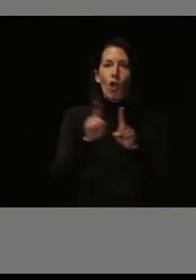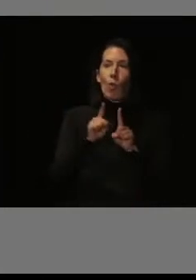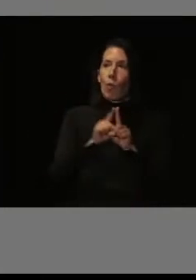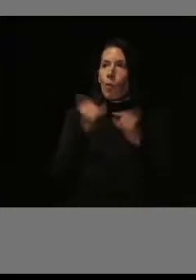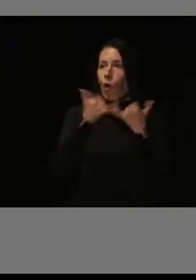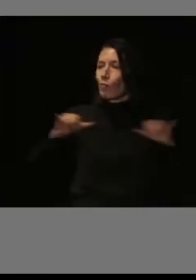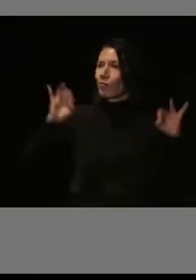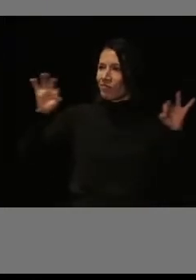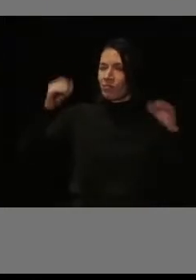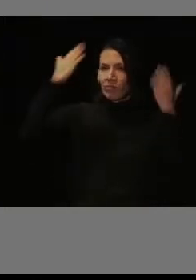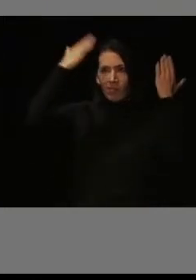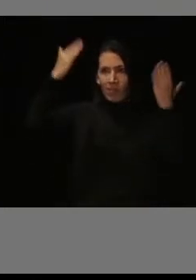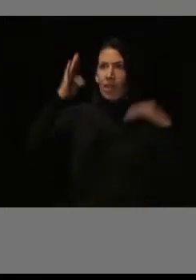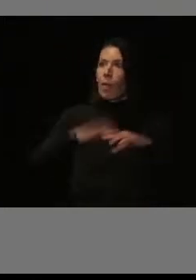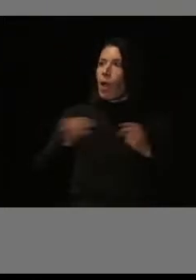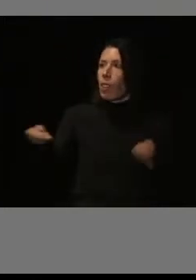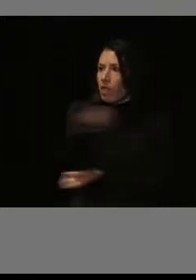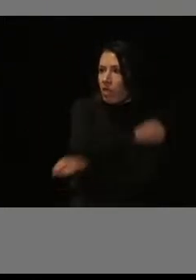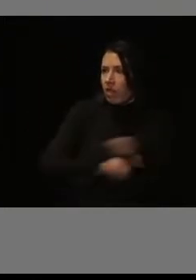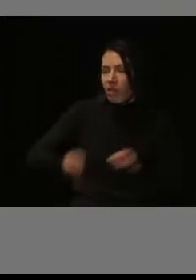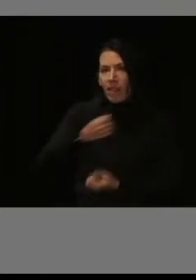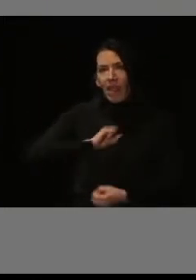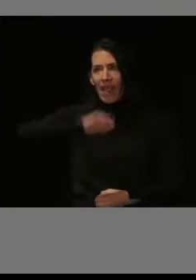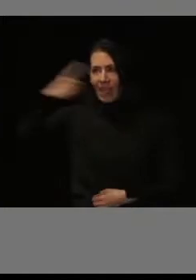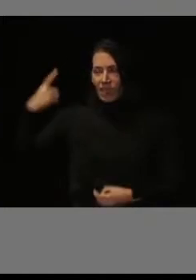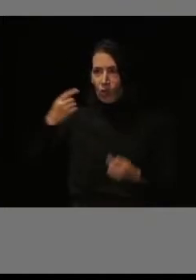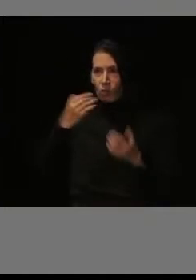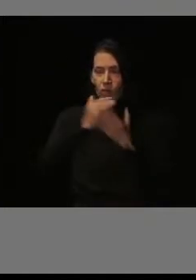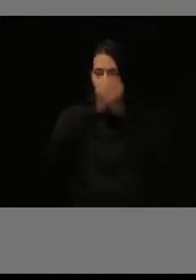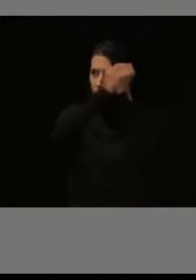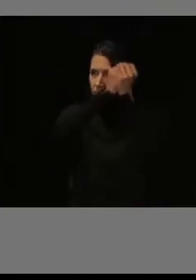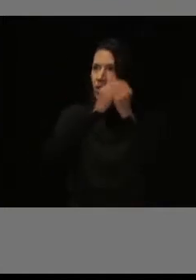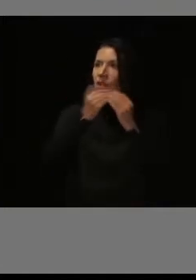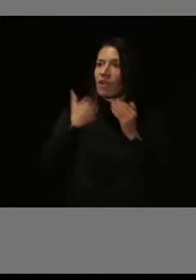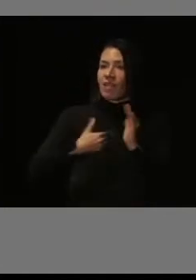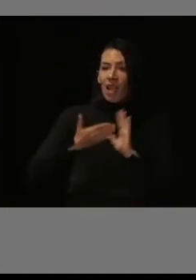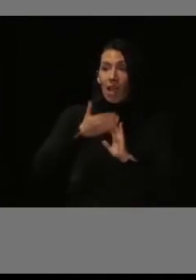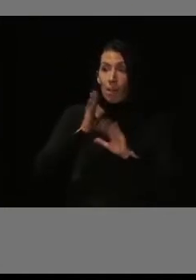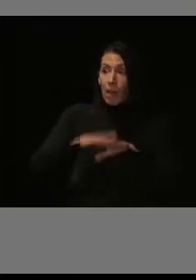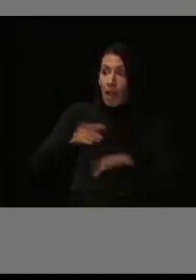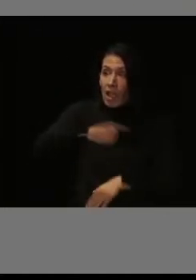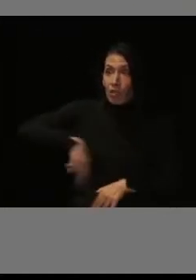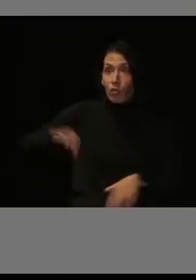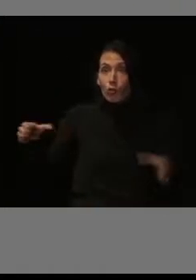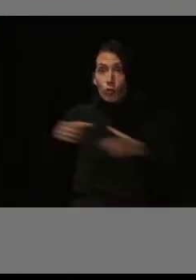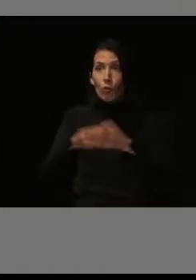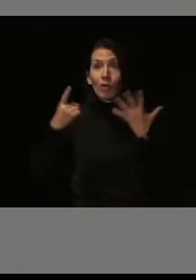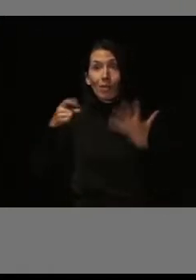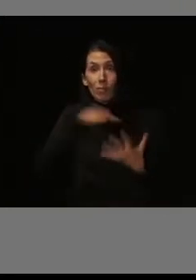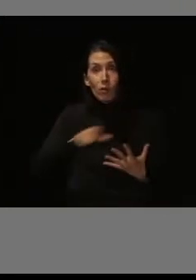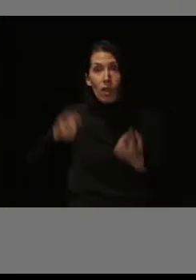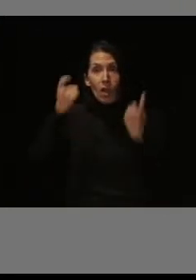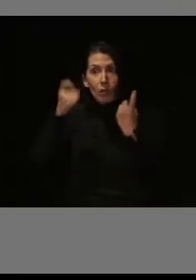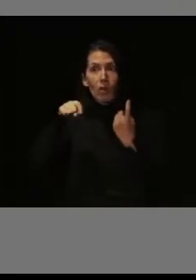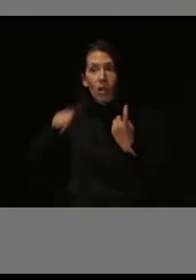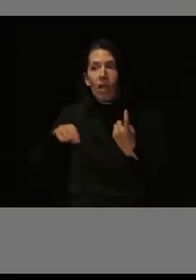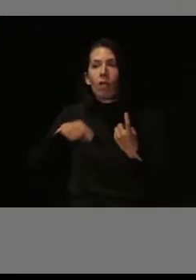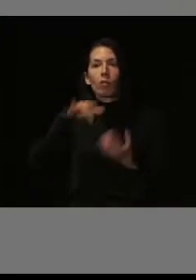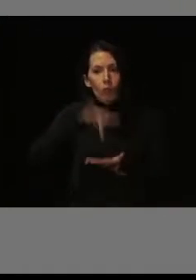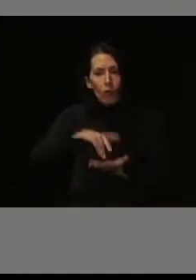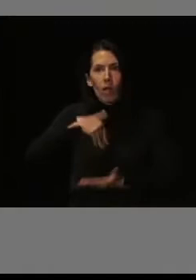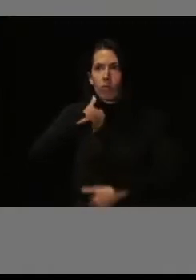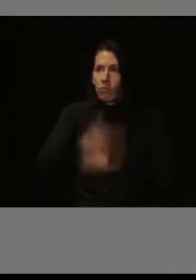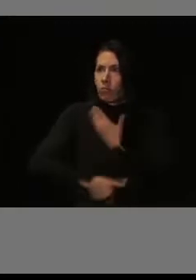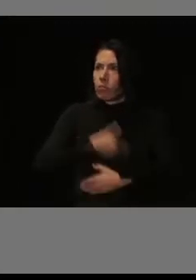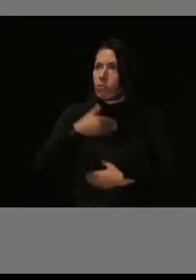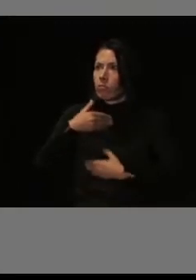poner en común ese logro, ¿no?, ese logro que había supuesto para ellos el haber realizado esta